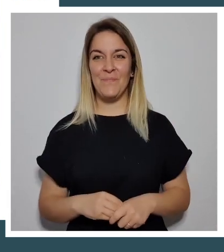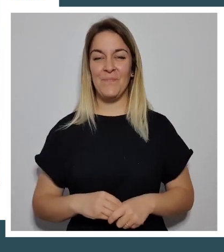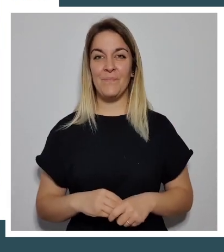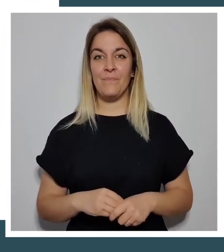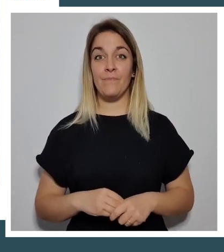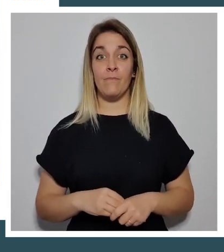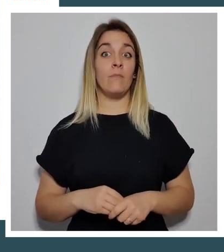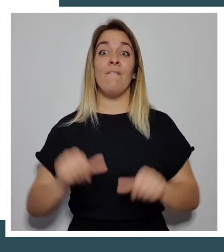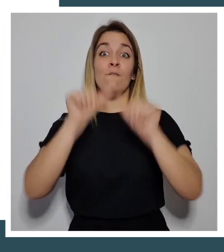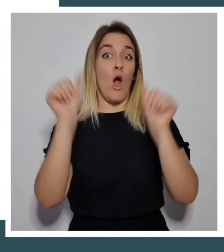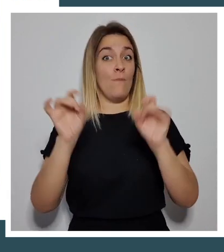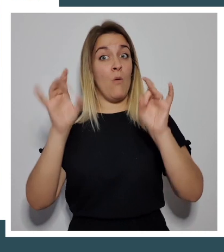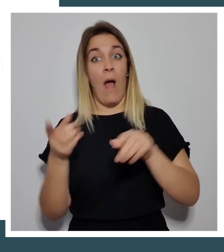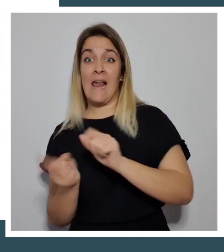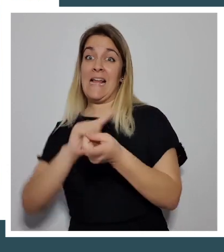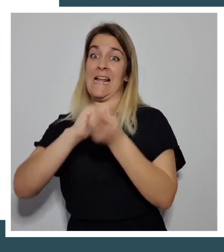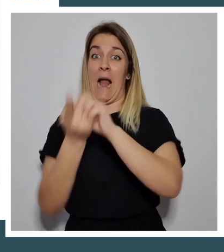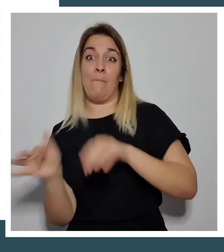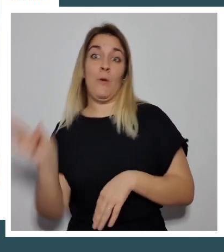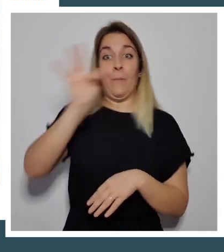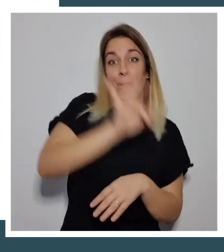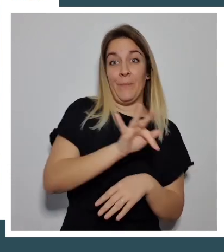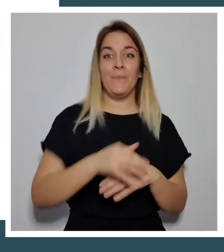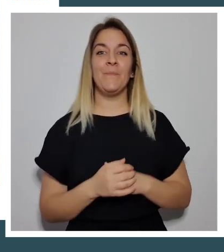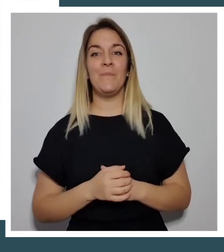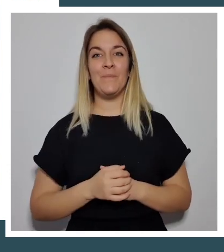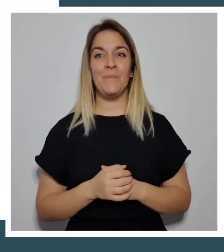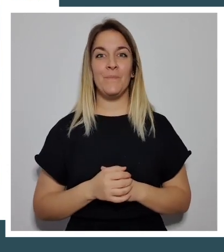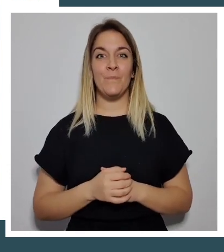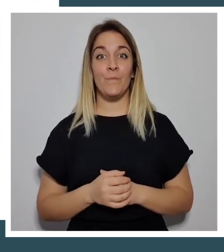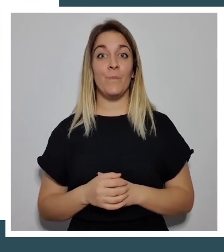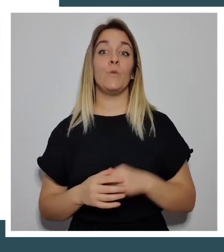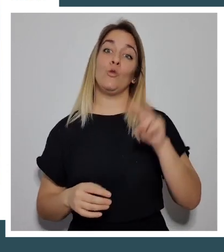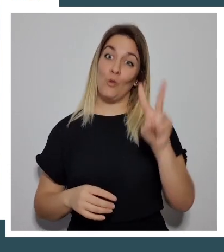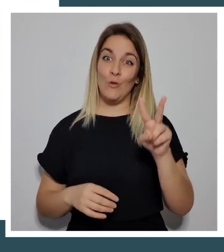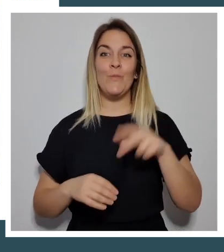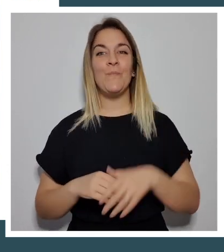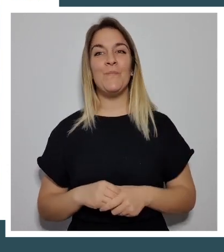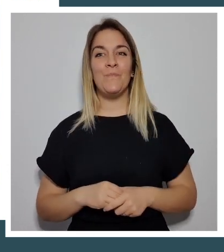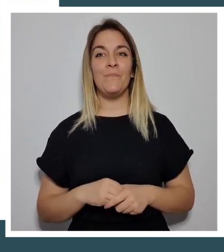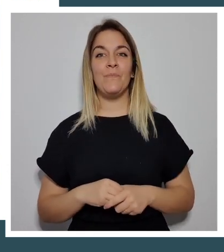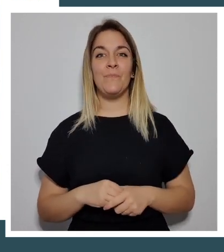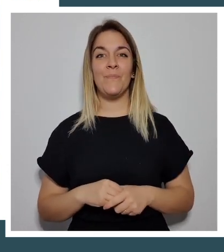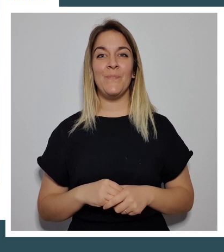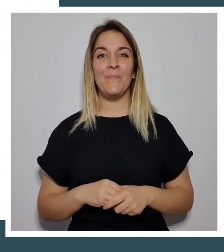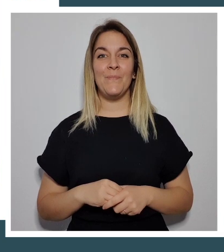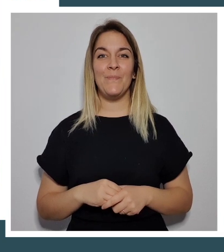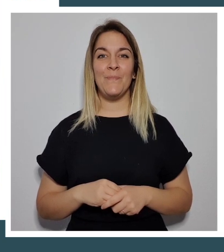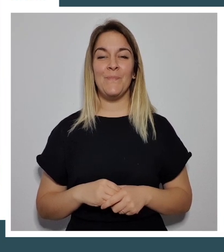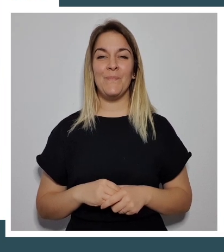De la misma forma con la pierna derecha. 1, 2,